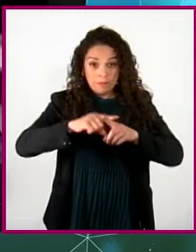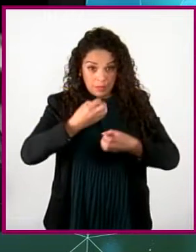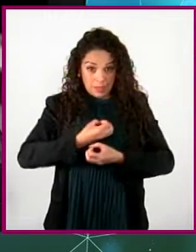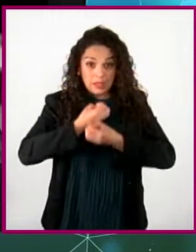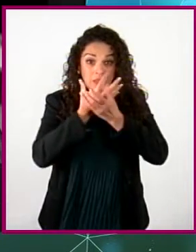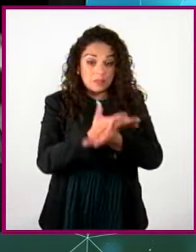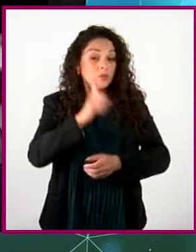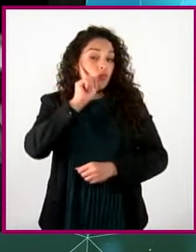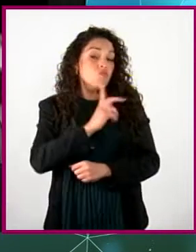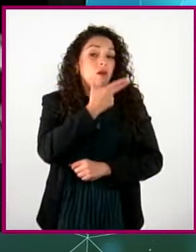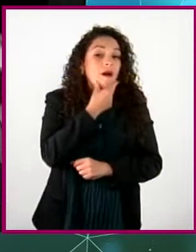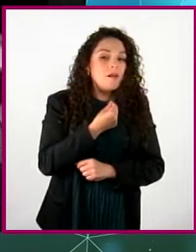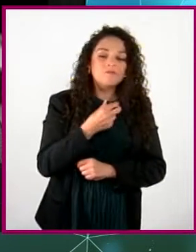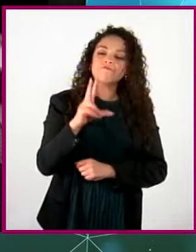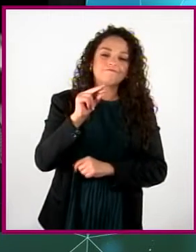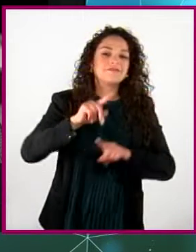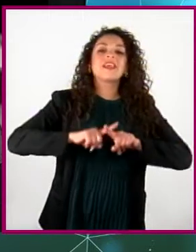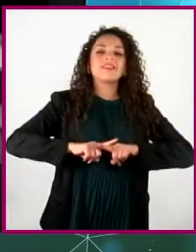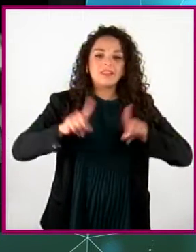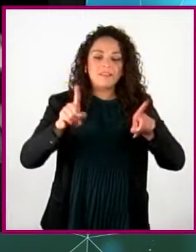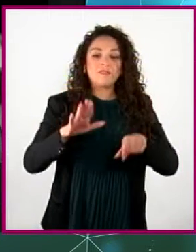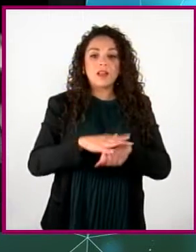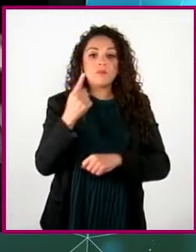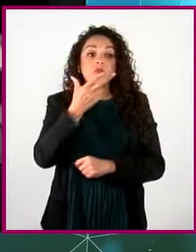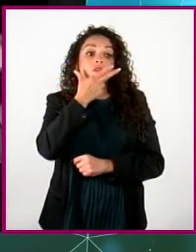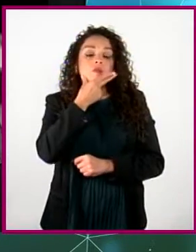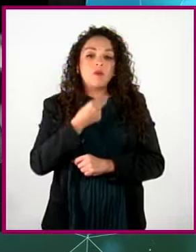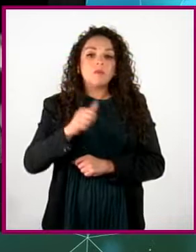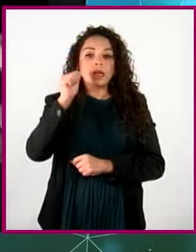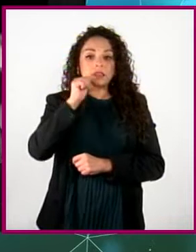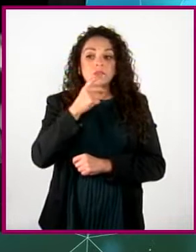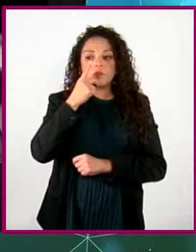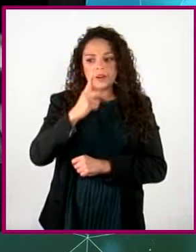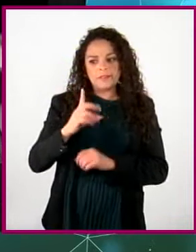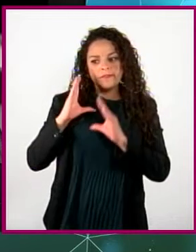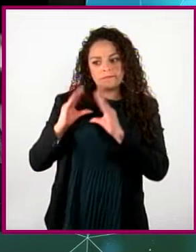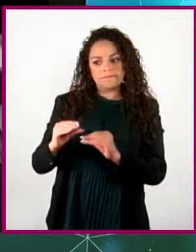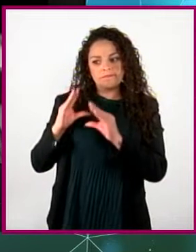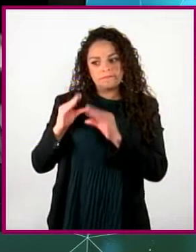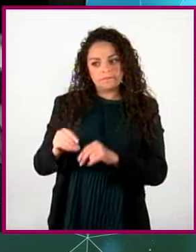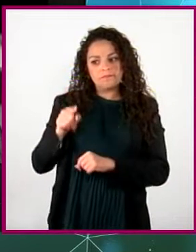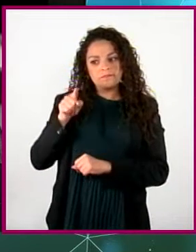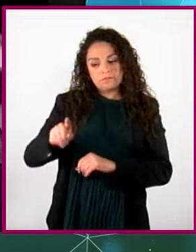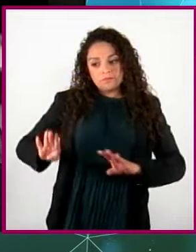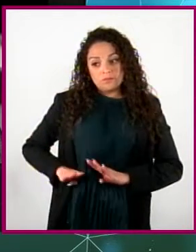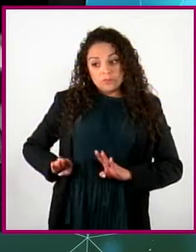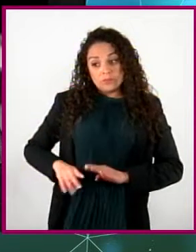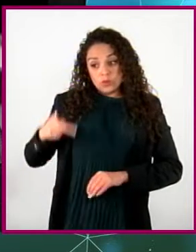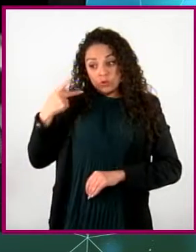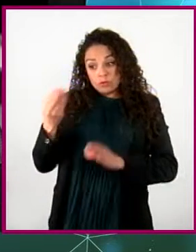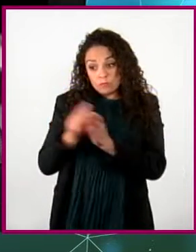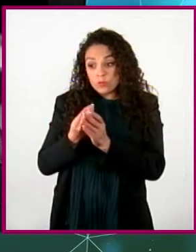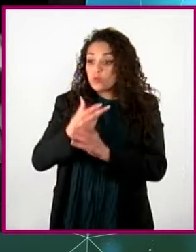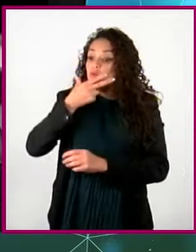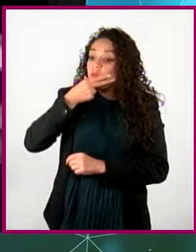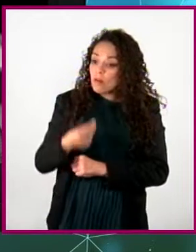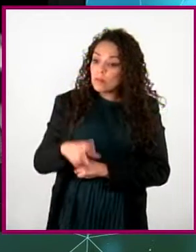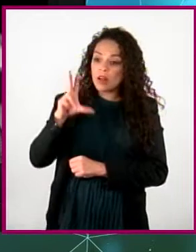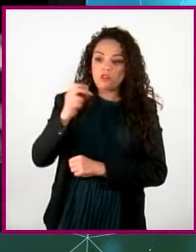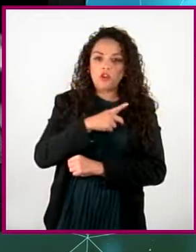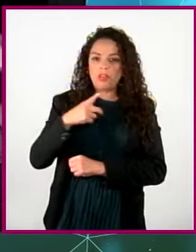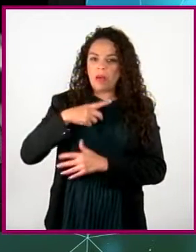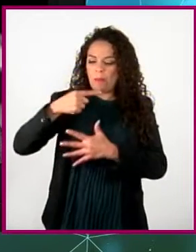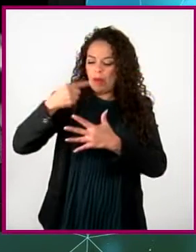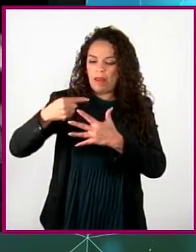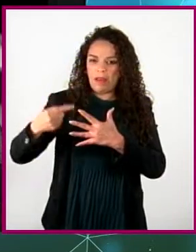emociones en mujeres y hombres por el hecho de que a los hombres se nos enseña a sentir a partir de estereotipos que definen a la masculinidad machista.